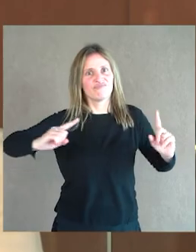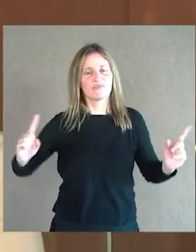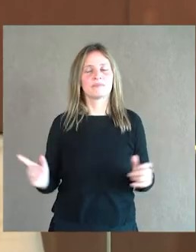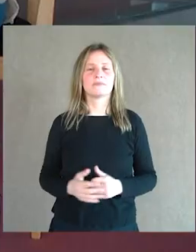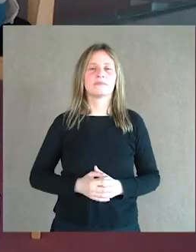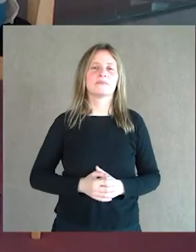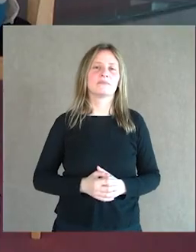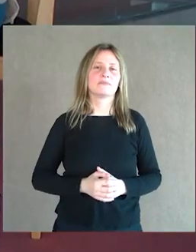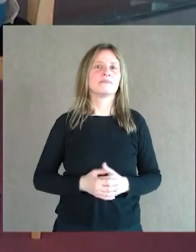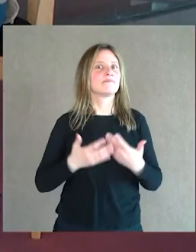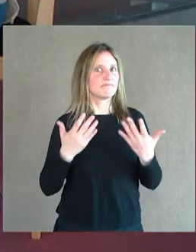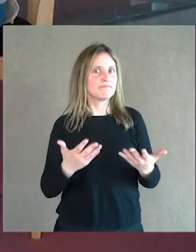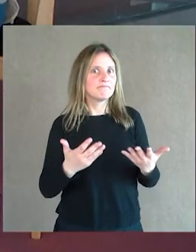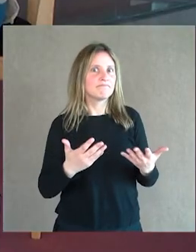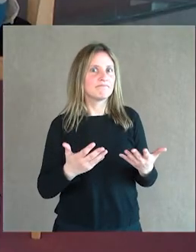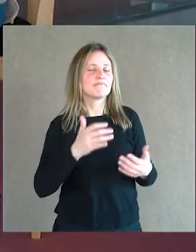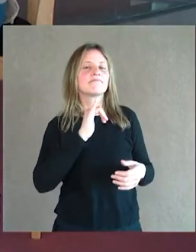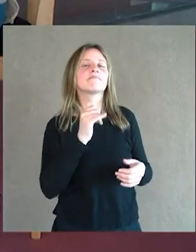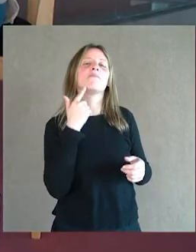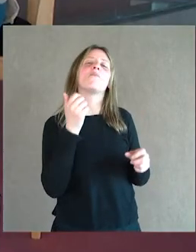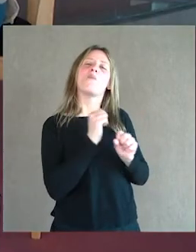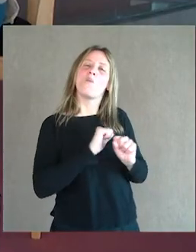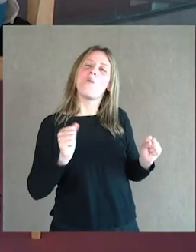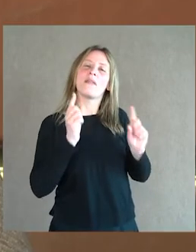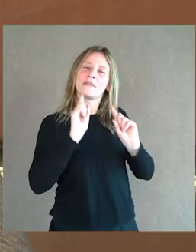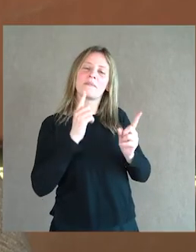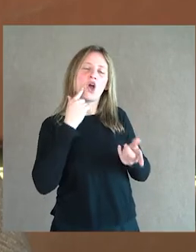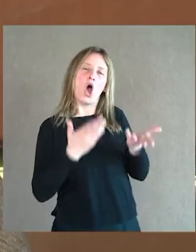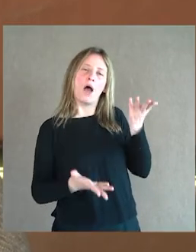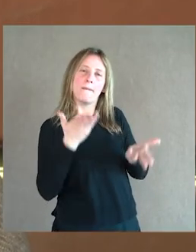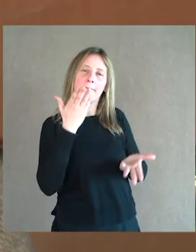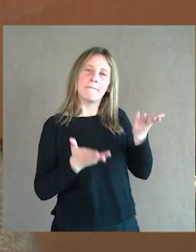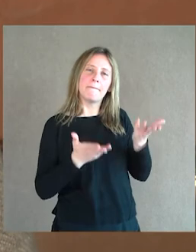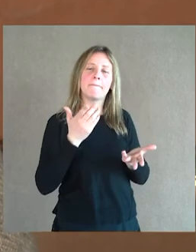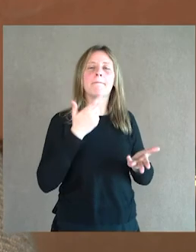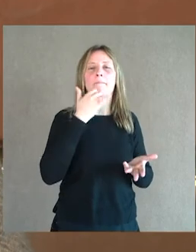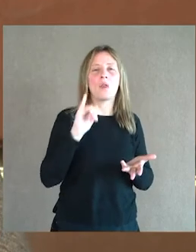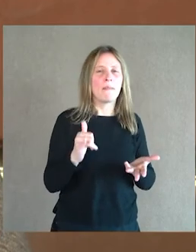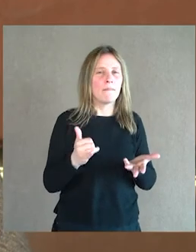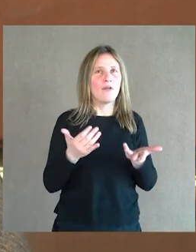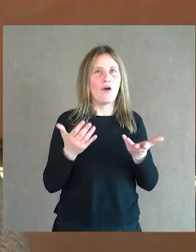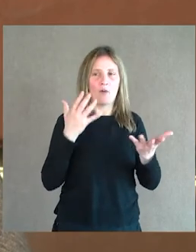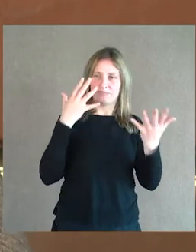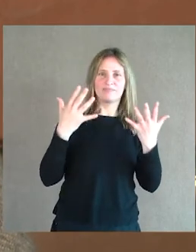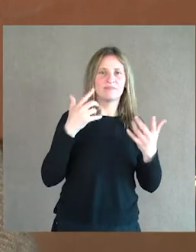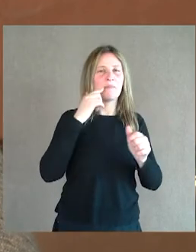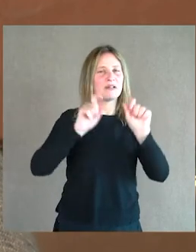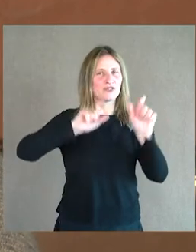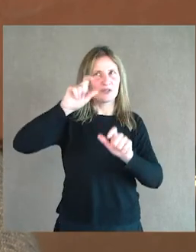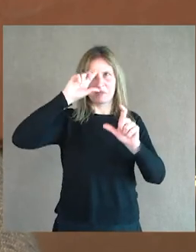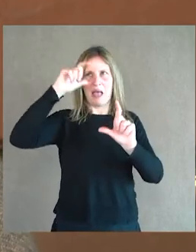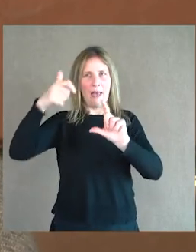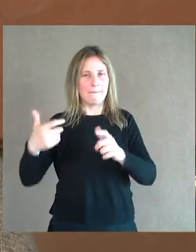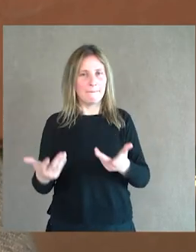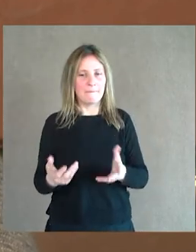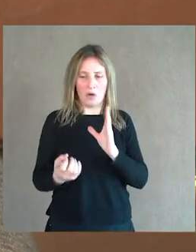dimensiones. Totalmente, yo creo que podría hacerse como un paralelismo en cuanto al shock que tal vez generó en el público con lo que fue la